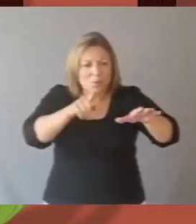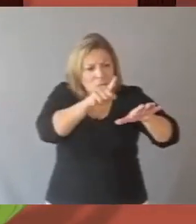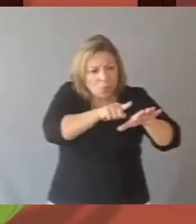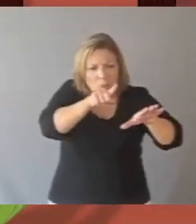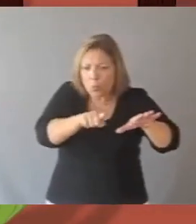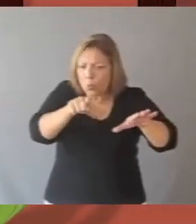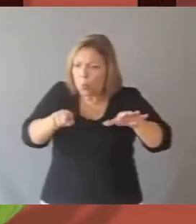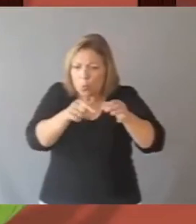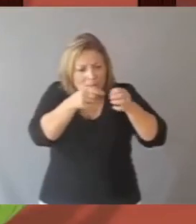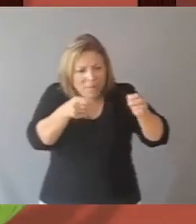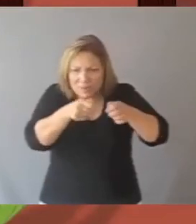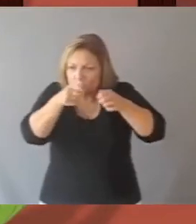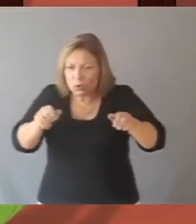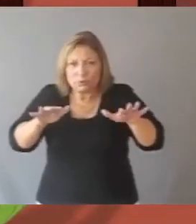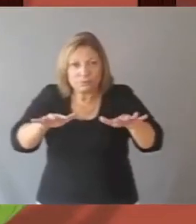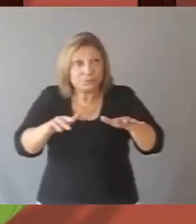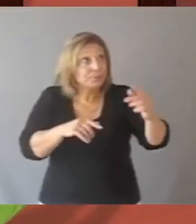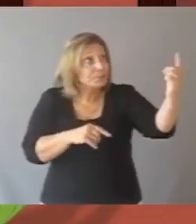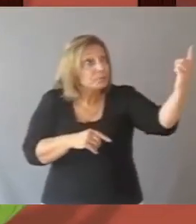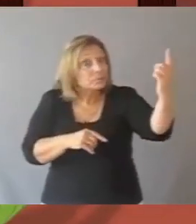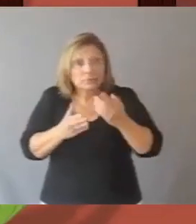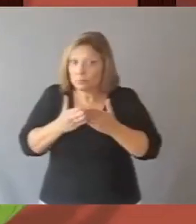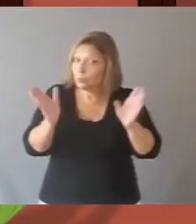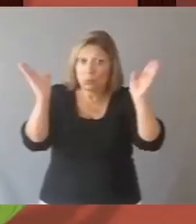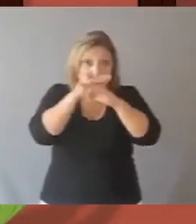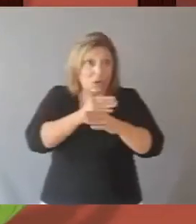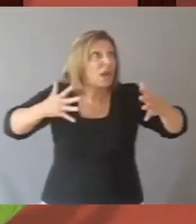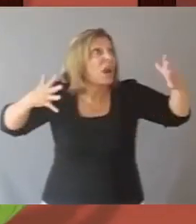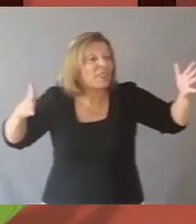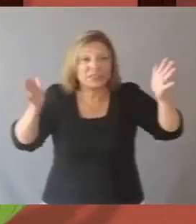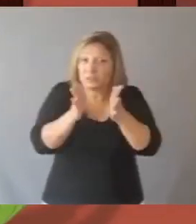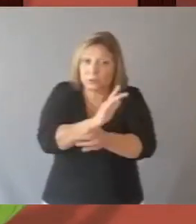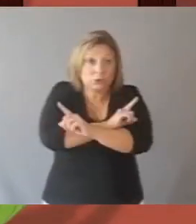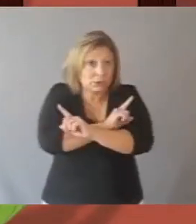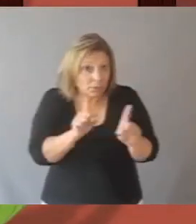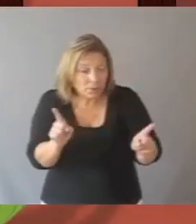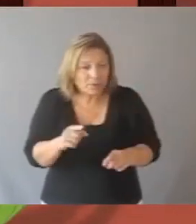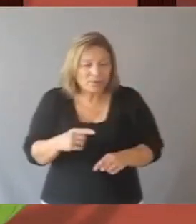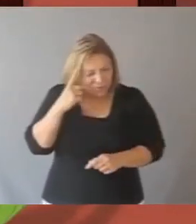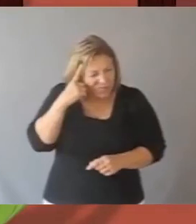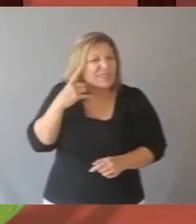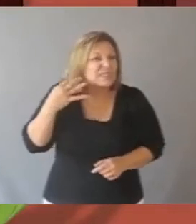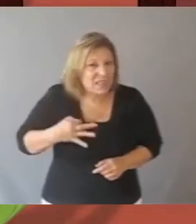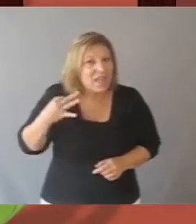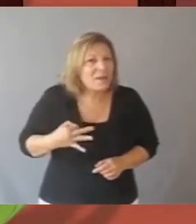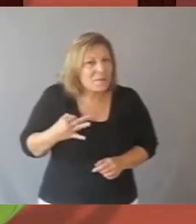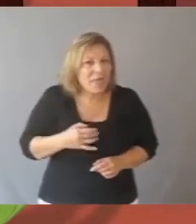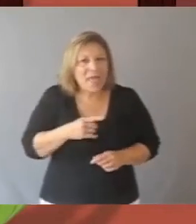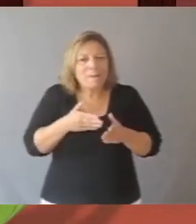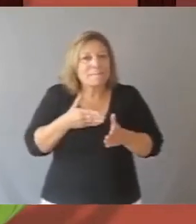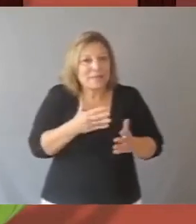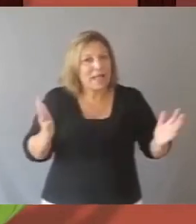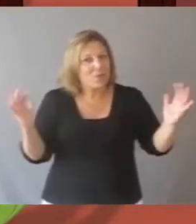a un metro uno del otro. Ningún buque podía pasar por allí, ni grande ni chico. Estaban seguros de que nadie